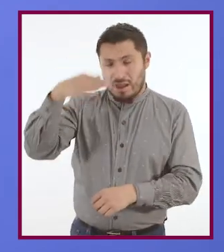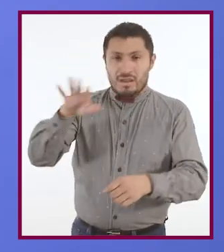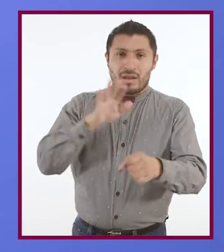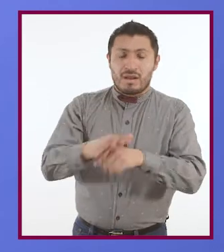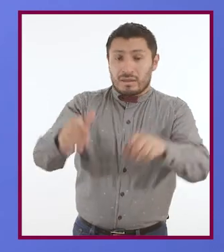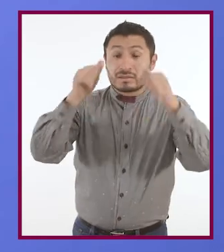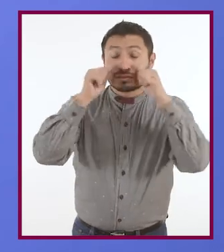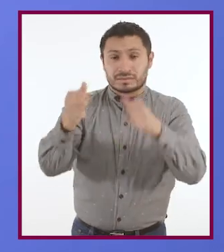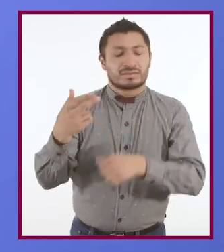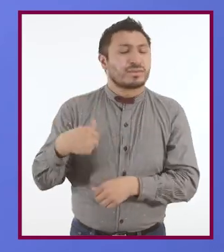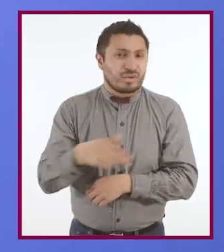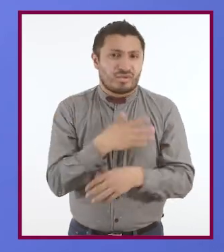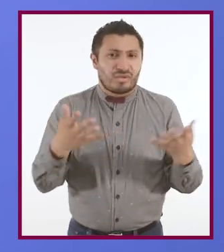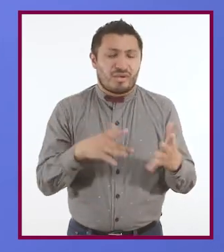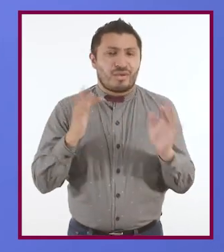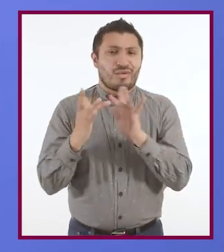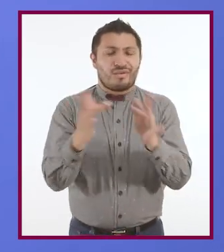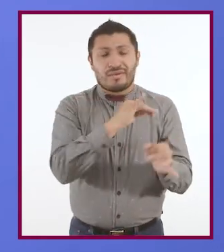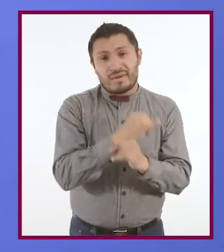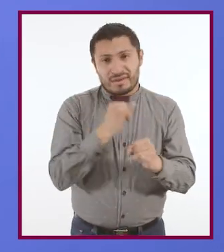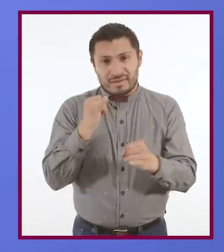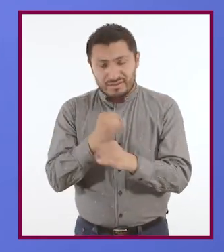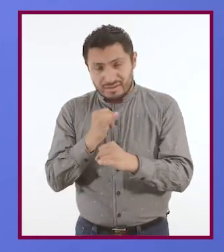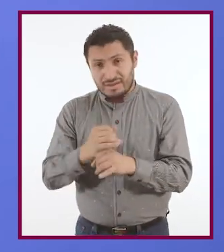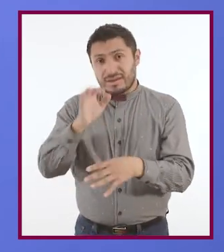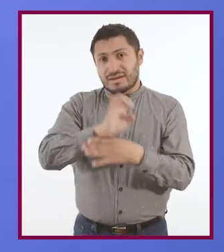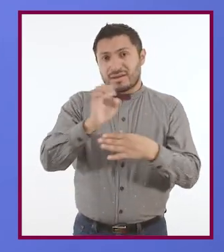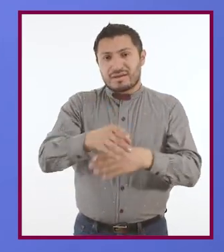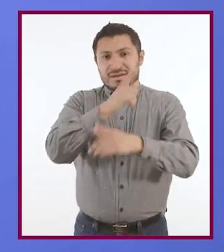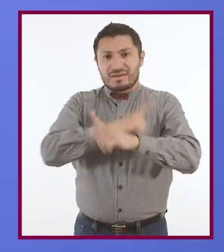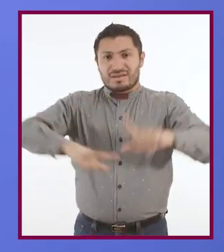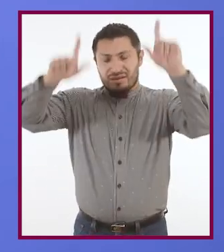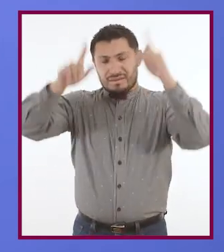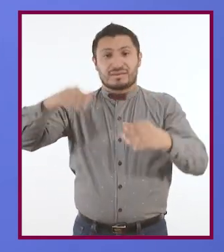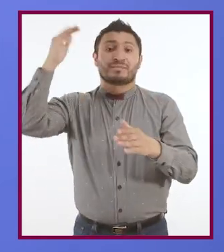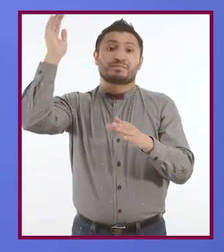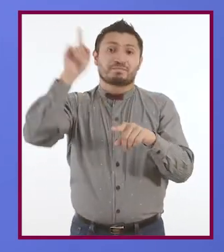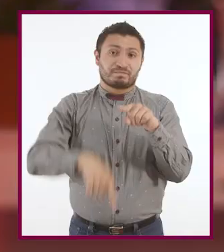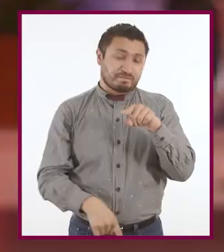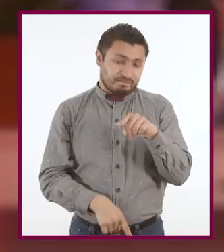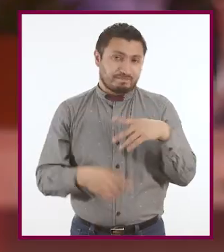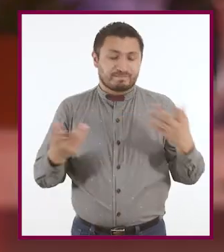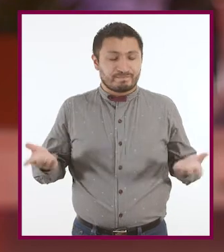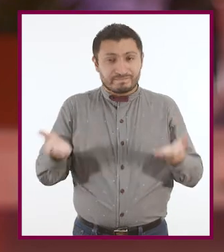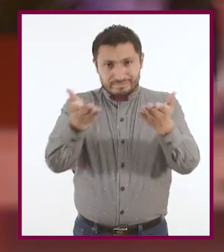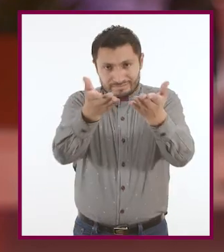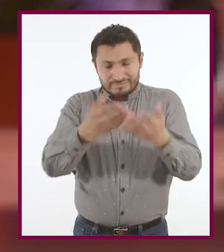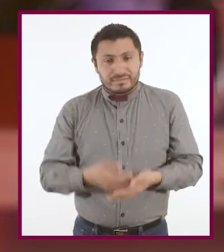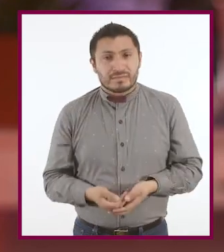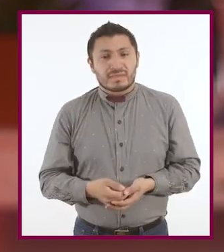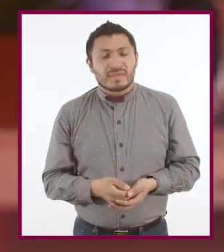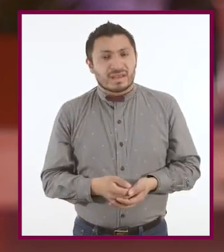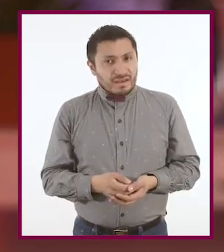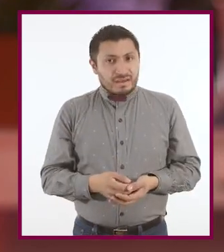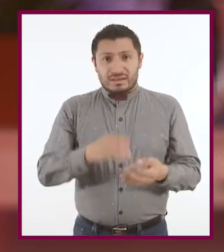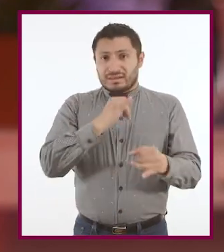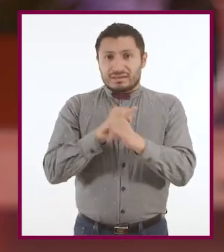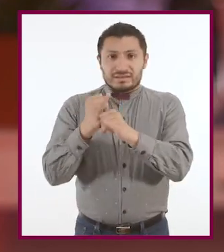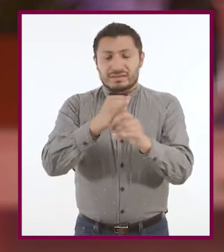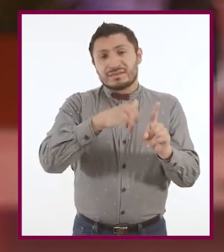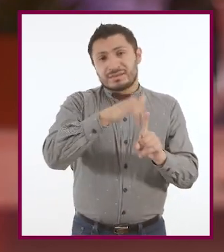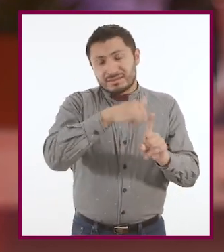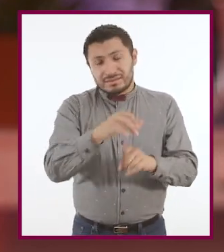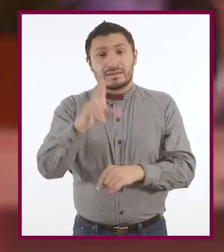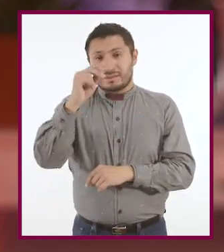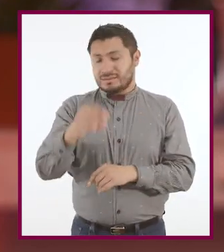tanto de nuestros movimientos en redes, nuestra libertad se puede ver comprometida. Regreso contigo. Enfrentar al ciberbullying no tiene que ser una